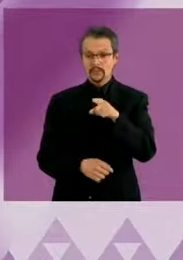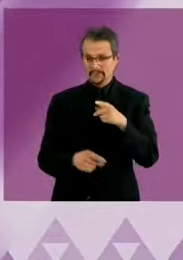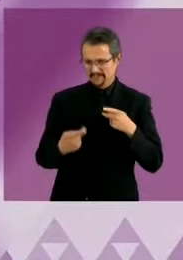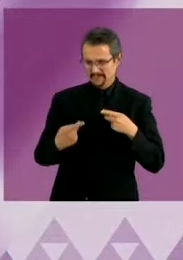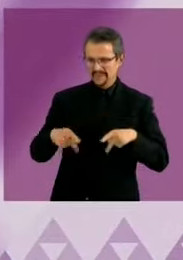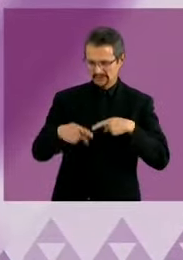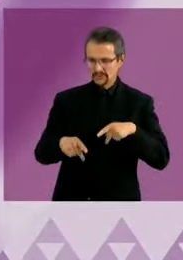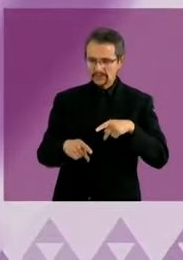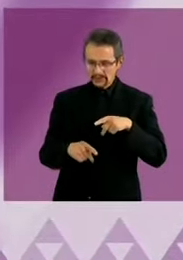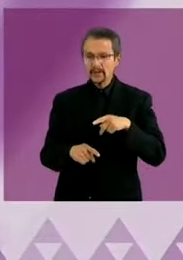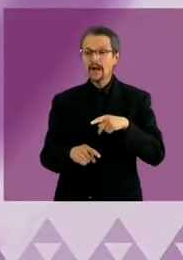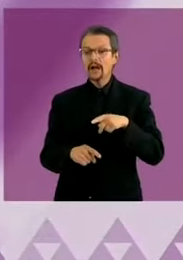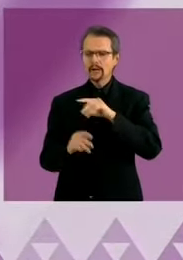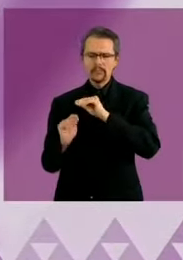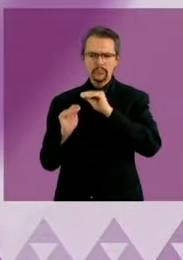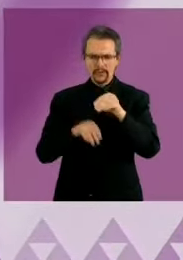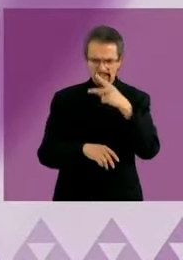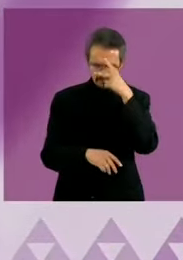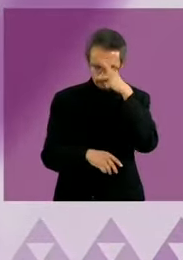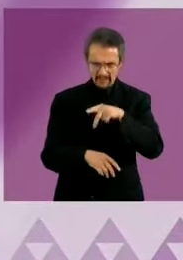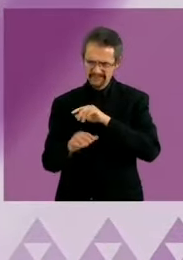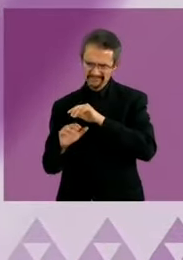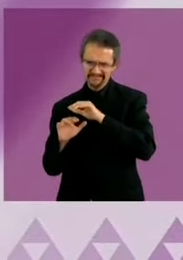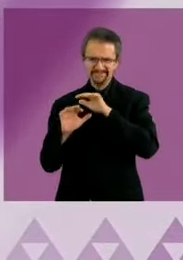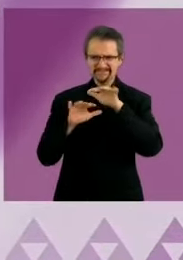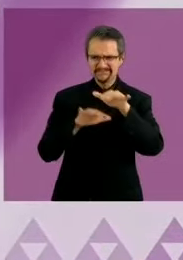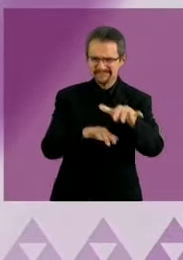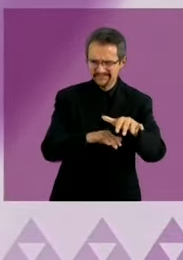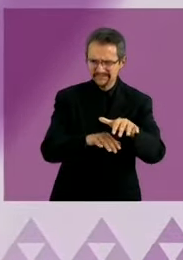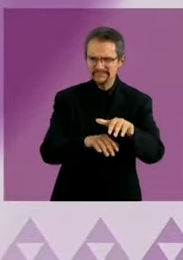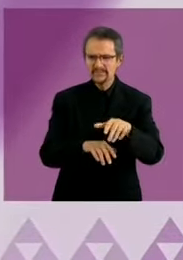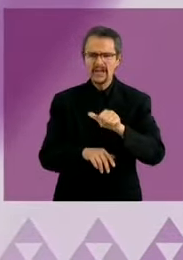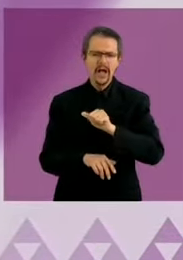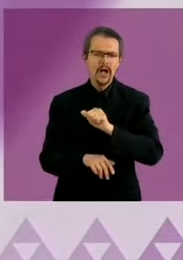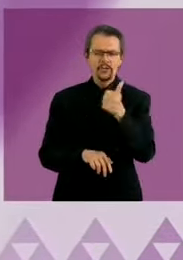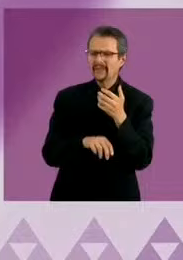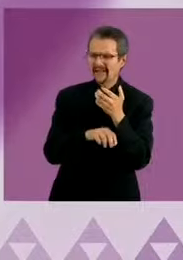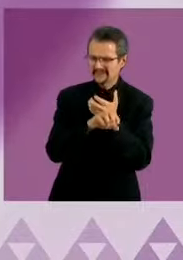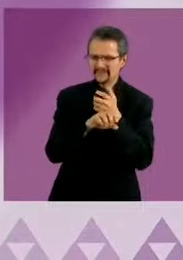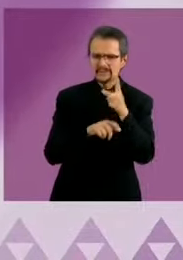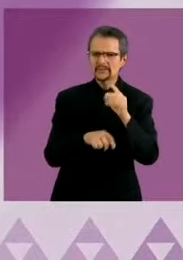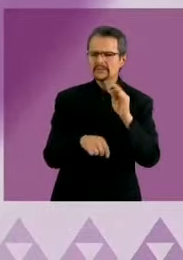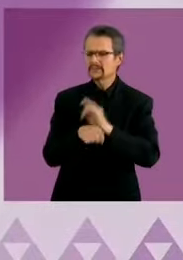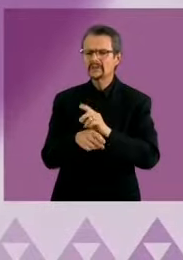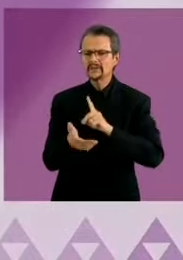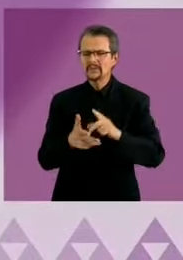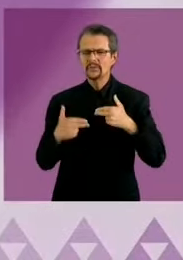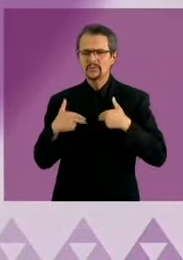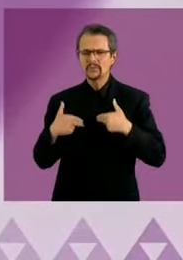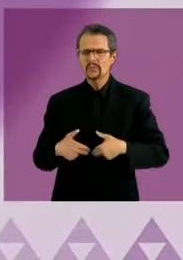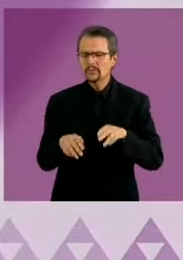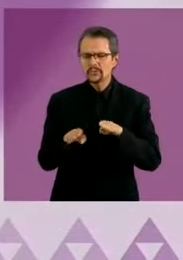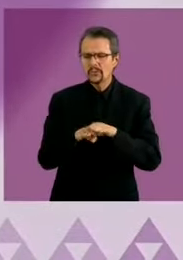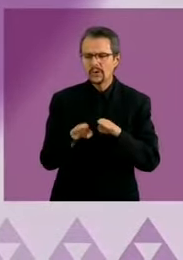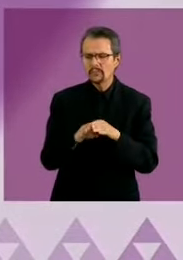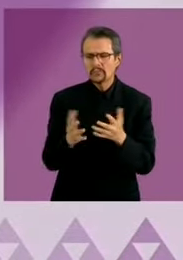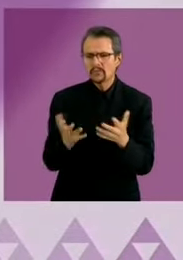tránsito por México hacia los Estados Unidos ¿cuál será su enfoque para proteger sus derechos humanos abordar las causas